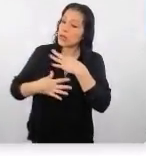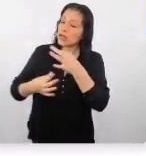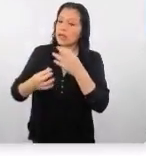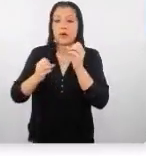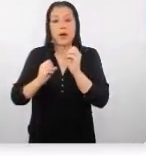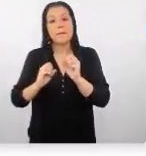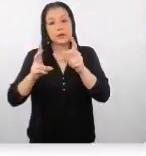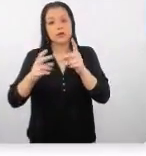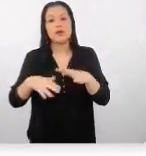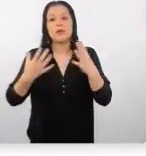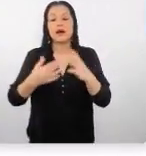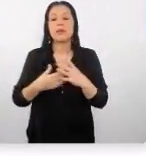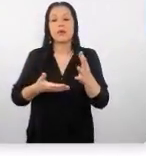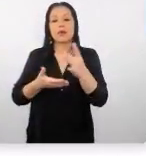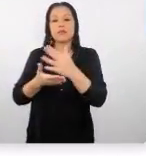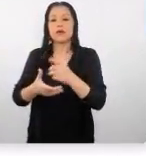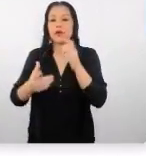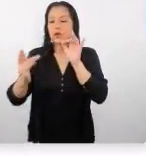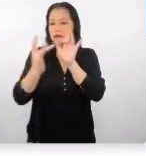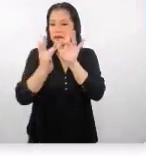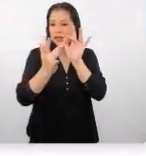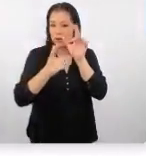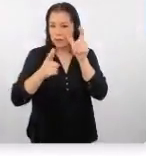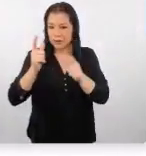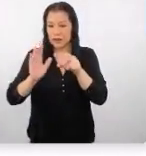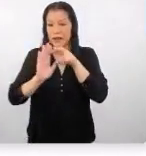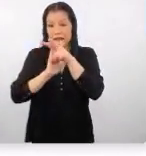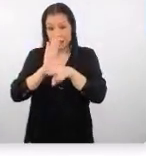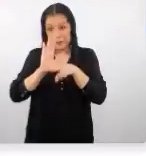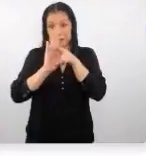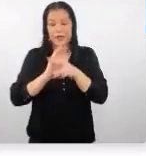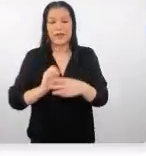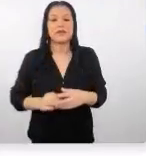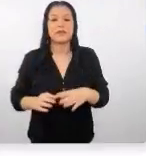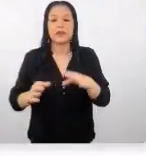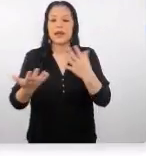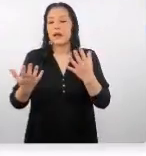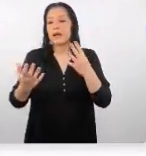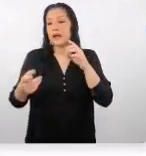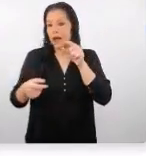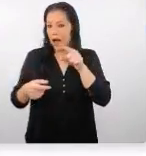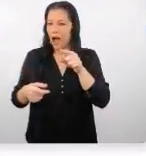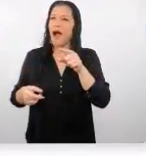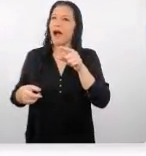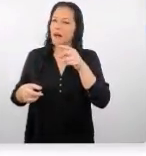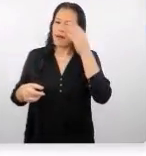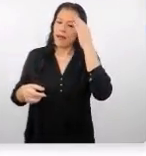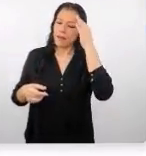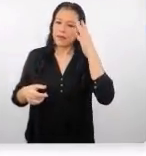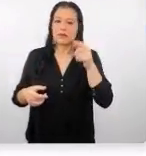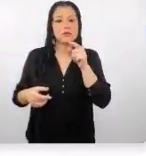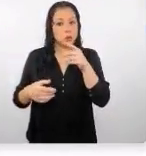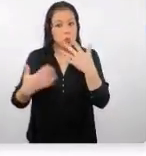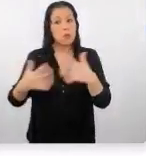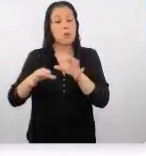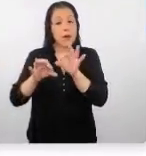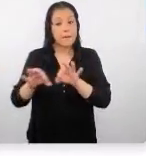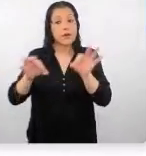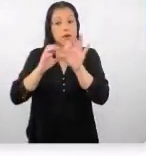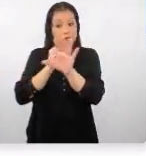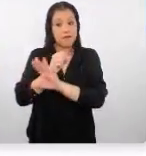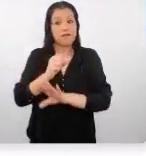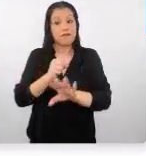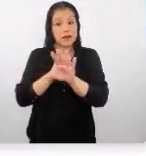para poder conectar con audiencias. videos en vivo tengamos en cuenta aquí, ese es un punto muy, muy básico,